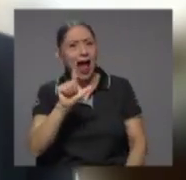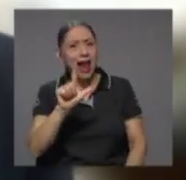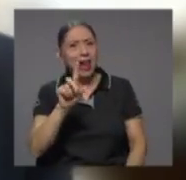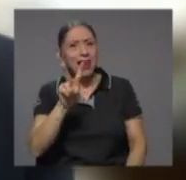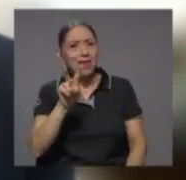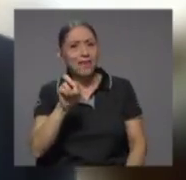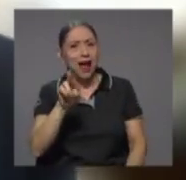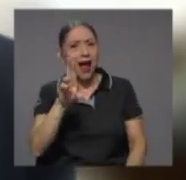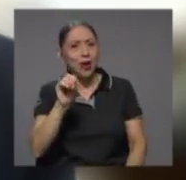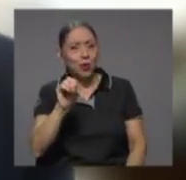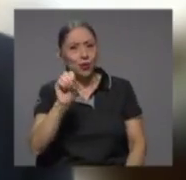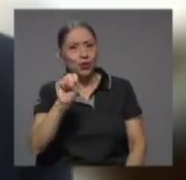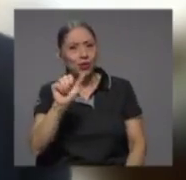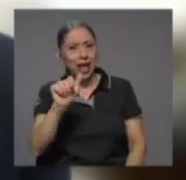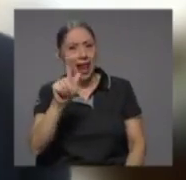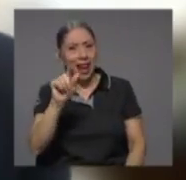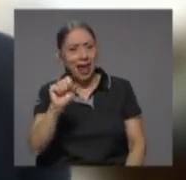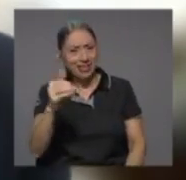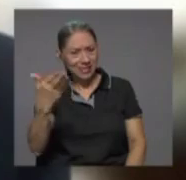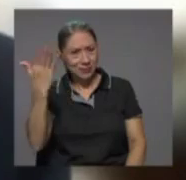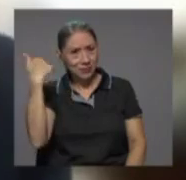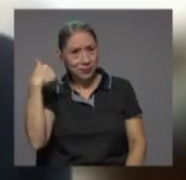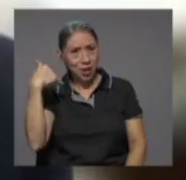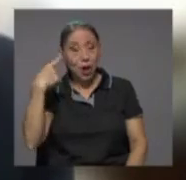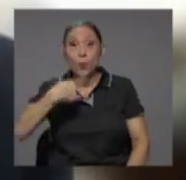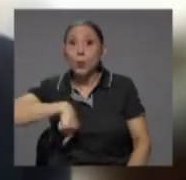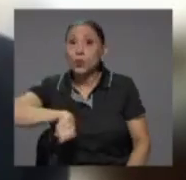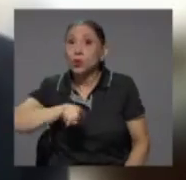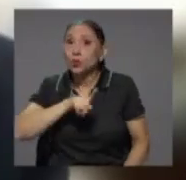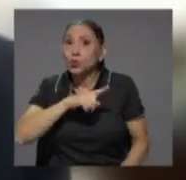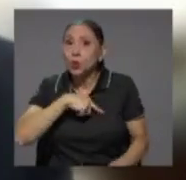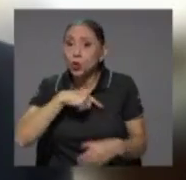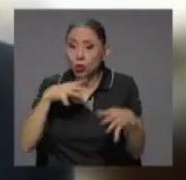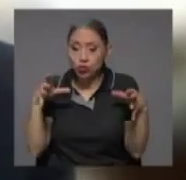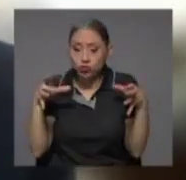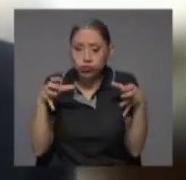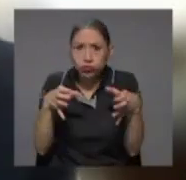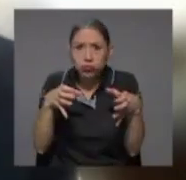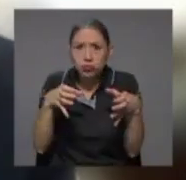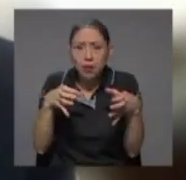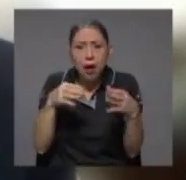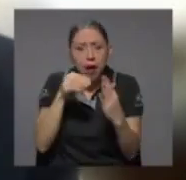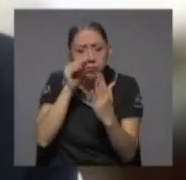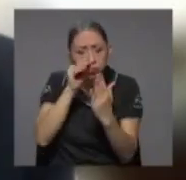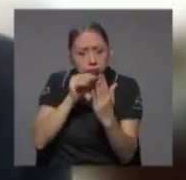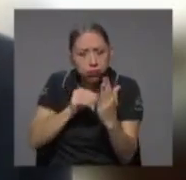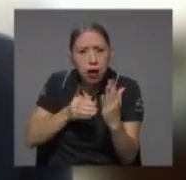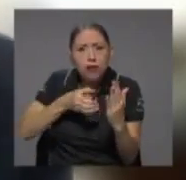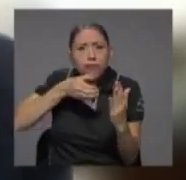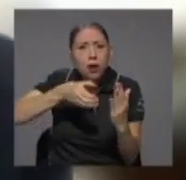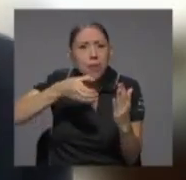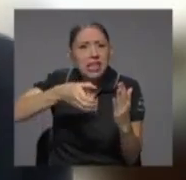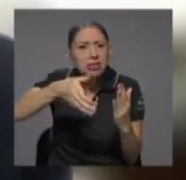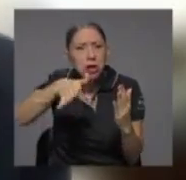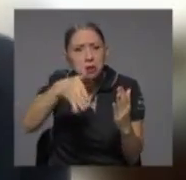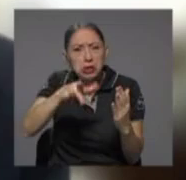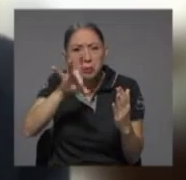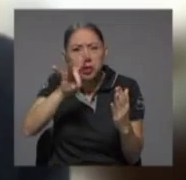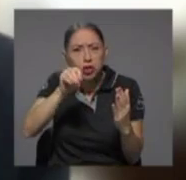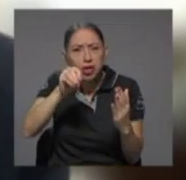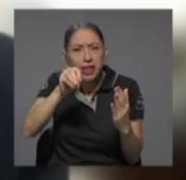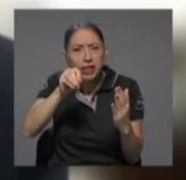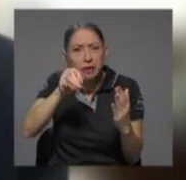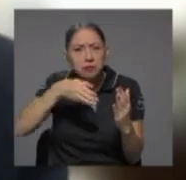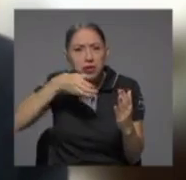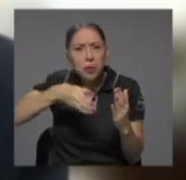hicimos recomendaciones muy importantes me pareció a mí alrededor de cerca de 80 recomendaciones en ese entonces